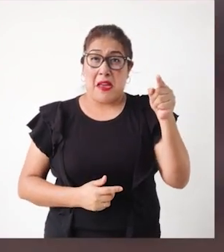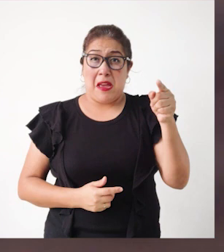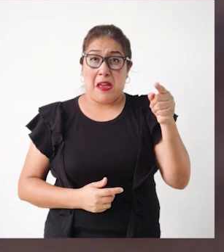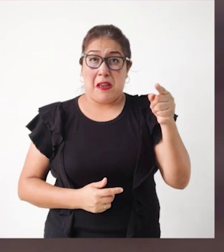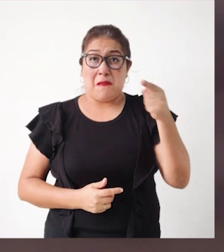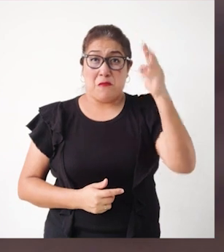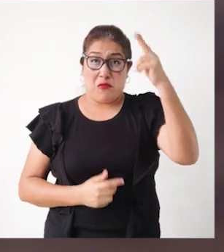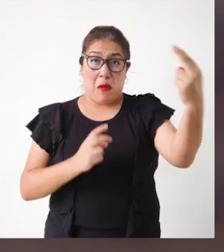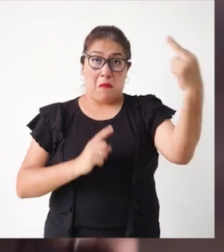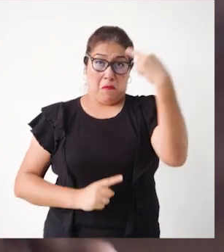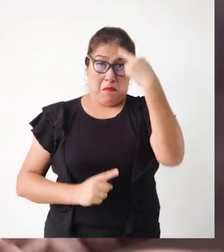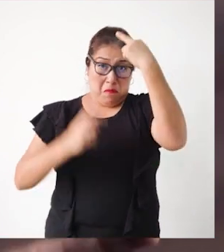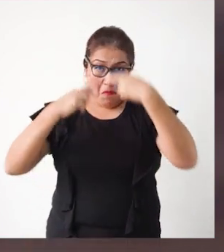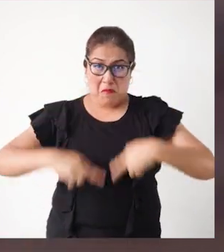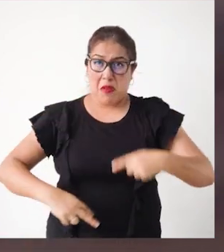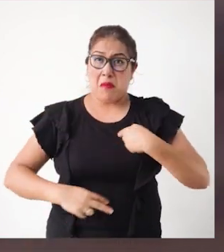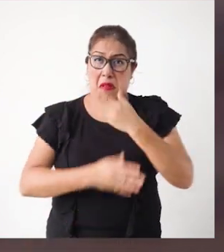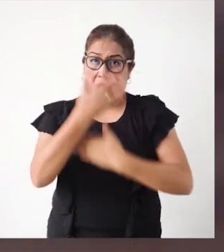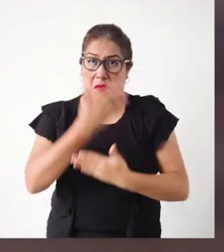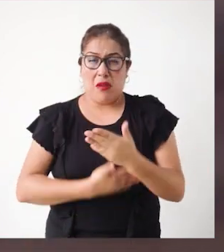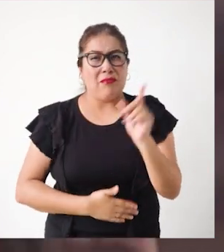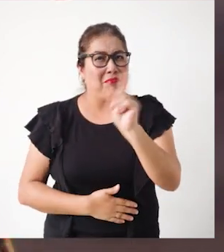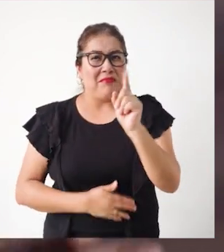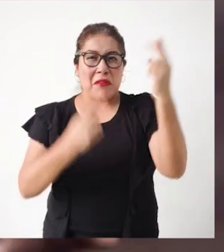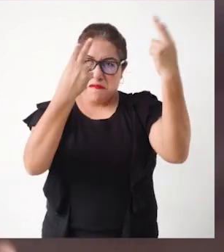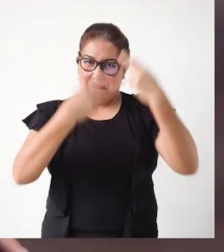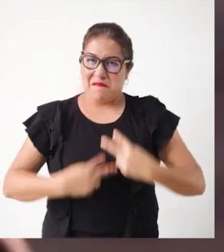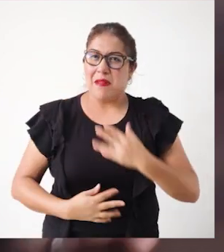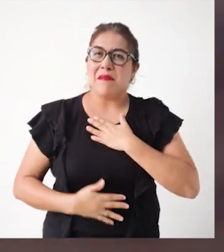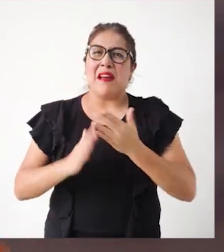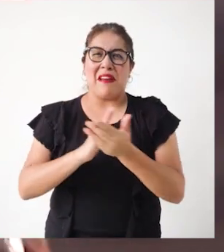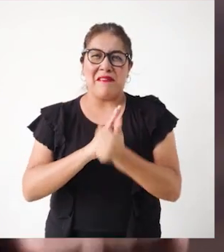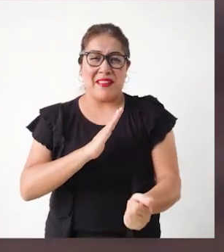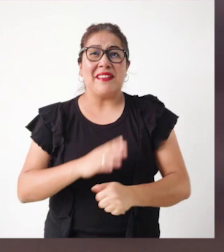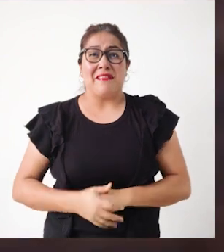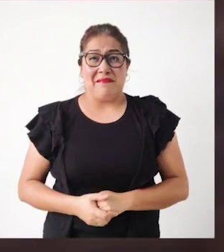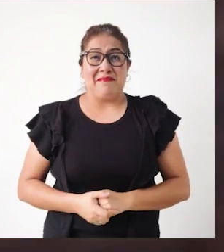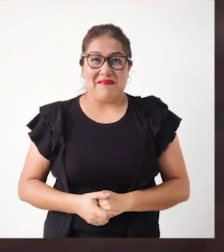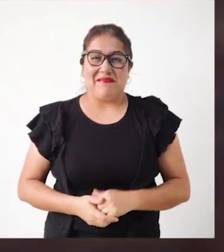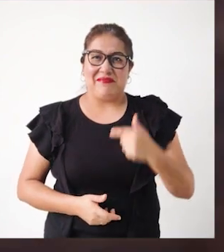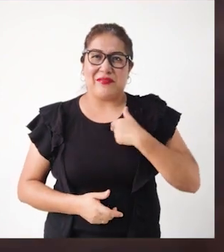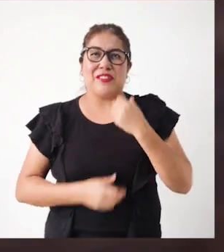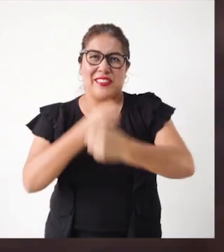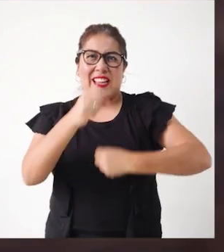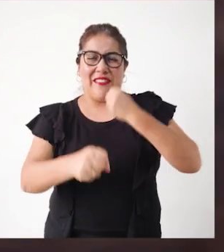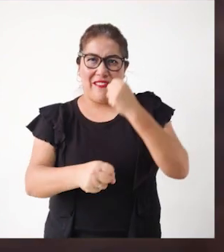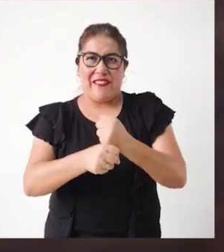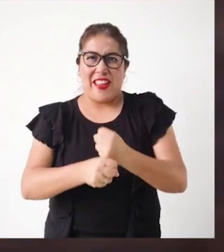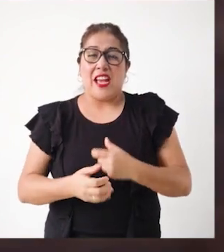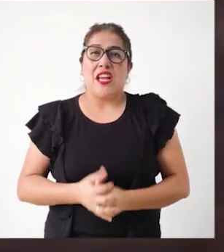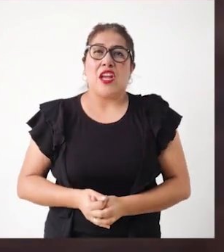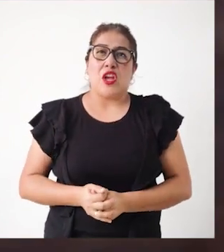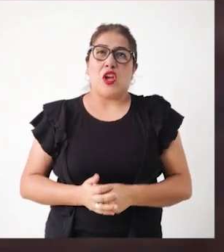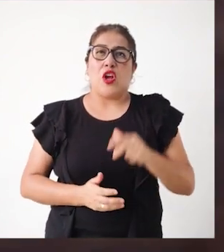miró la discapacidad, miró mis habilidades. Trabajé tres años